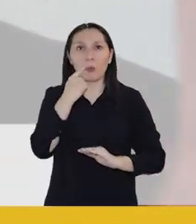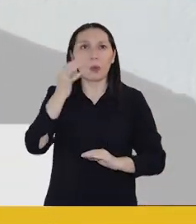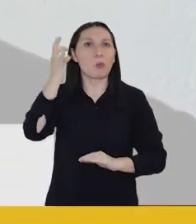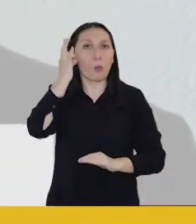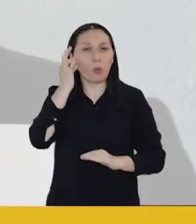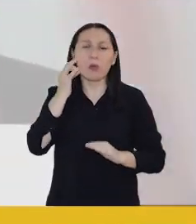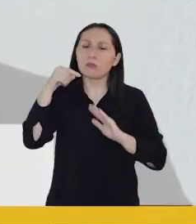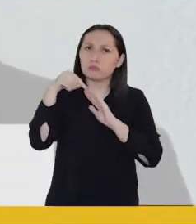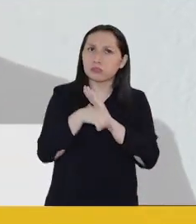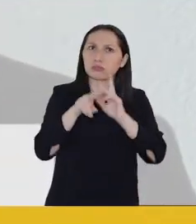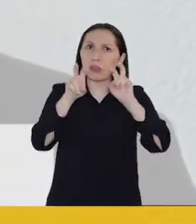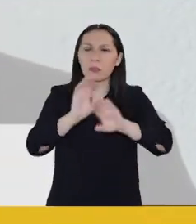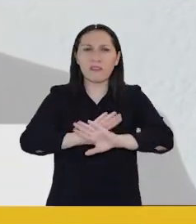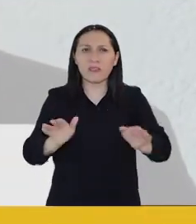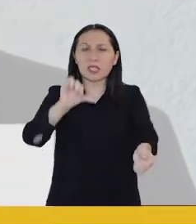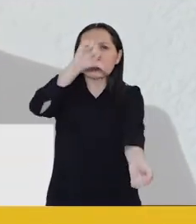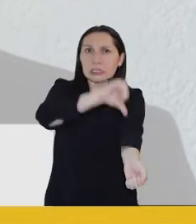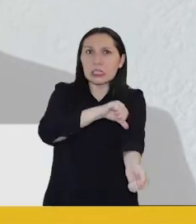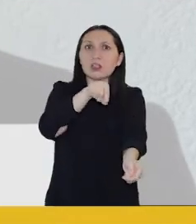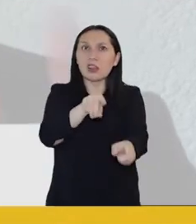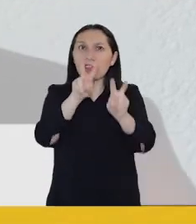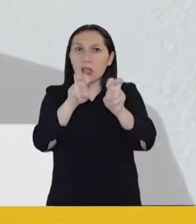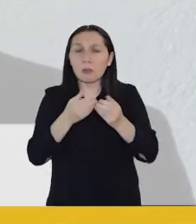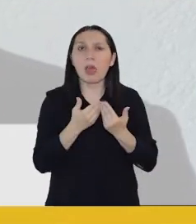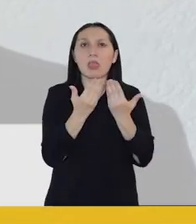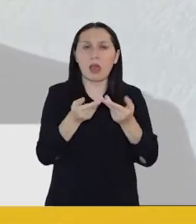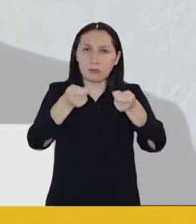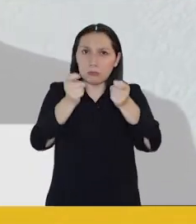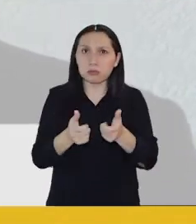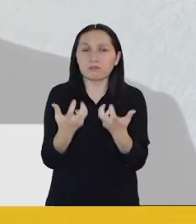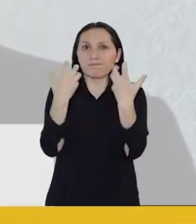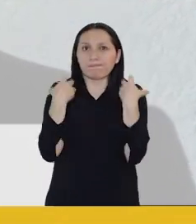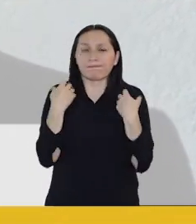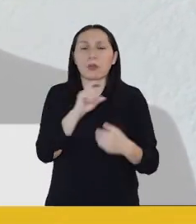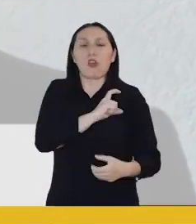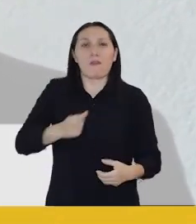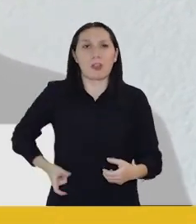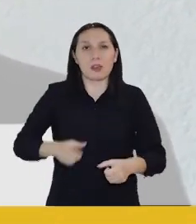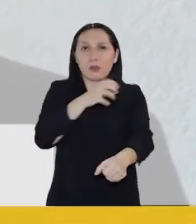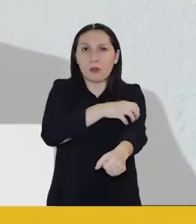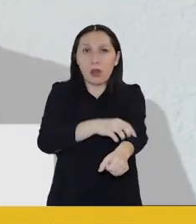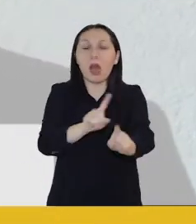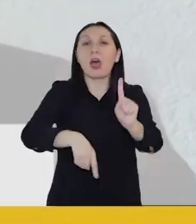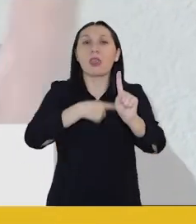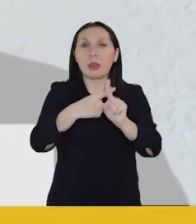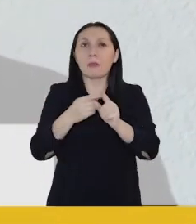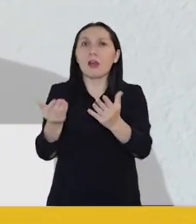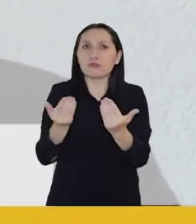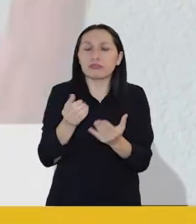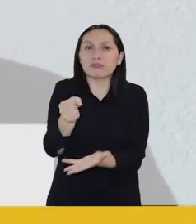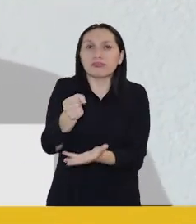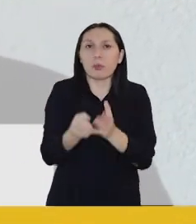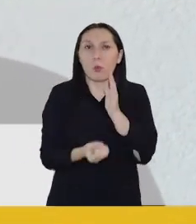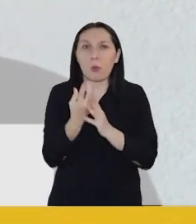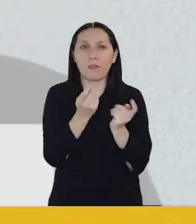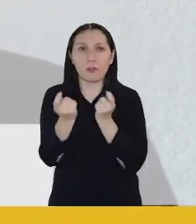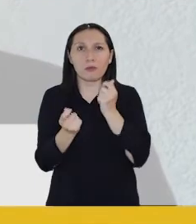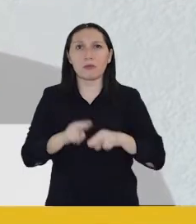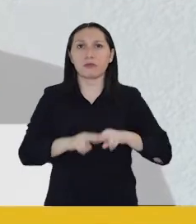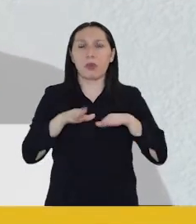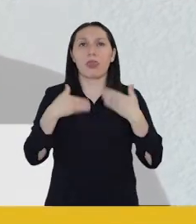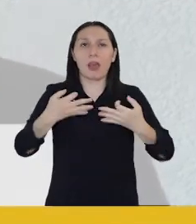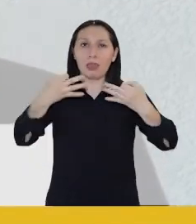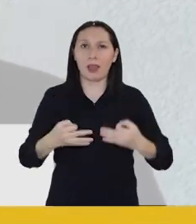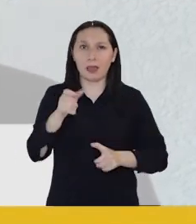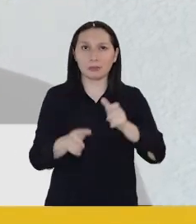a todos y todas. Profundice la descentralización, entrega más competencias a los gobiernos regionales y además atraiga más y nuevos recursos